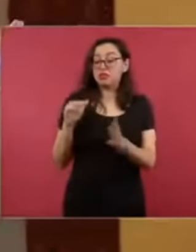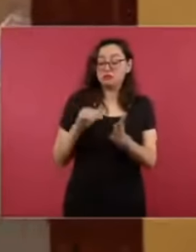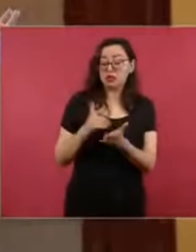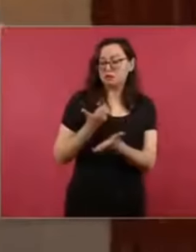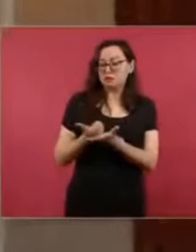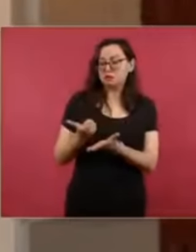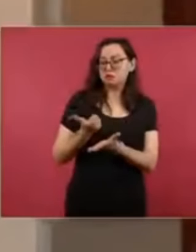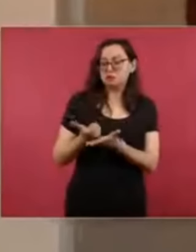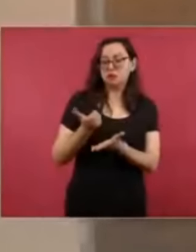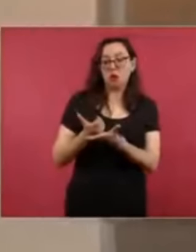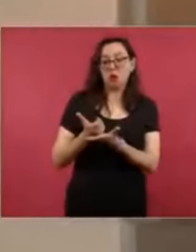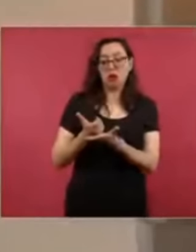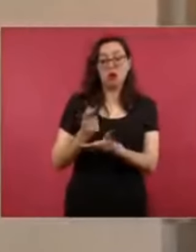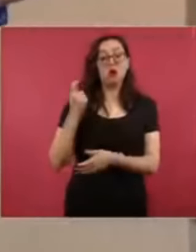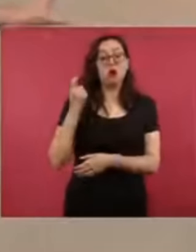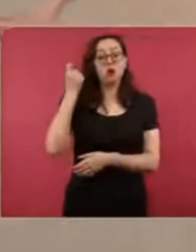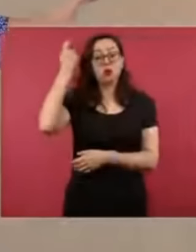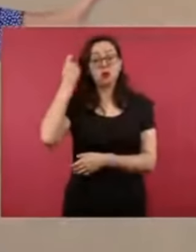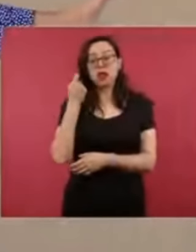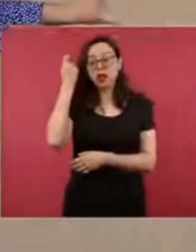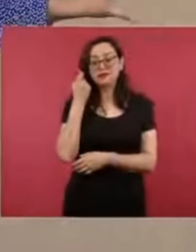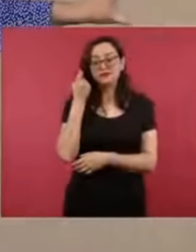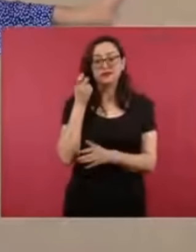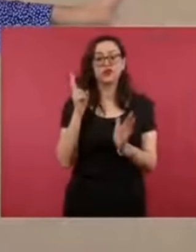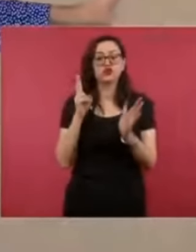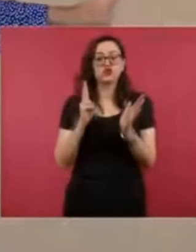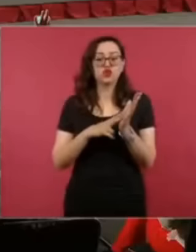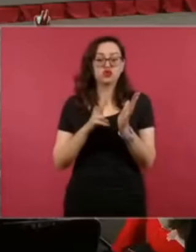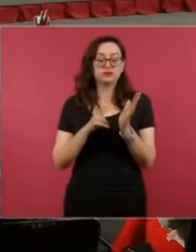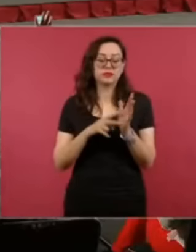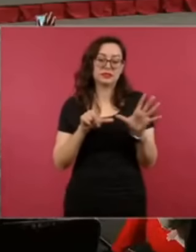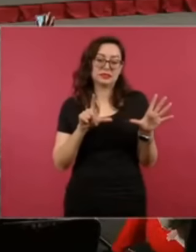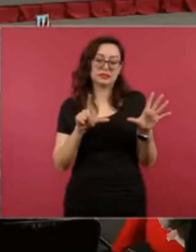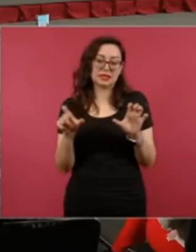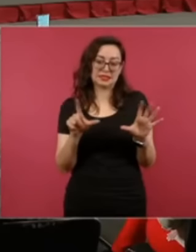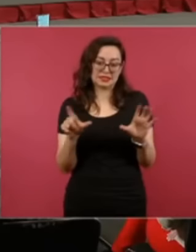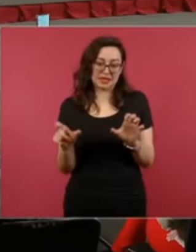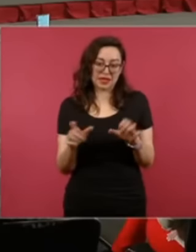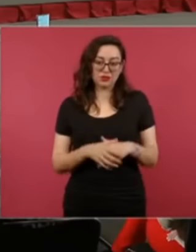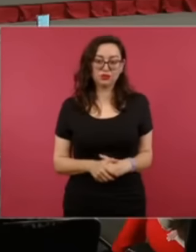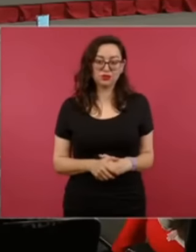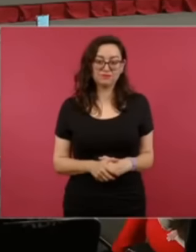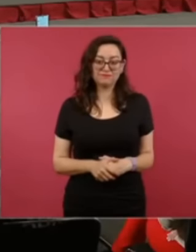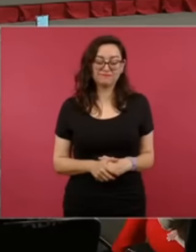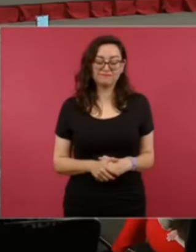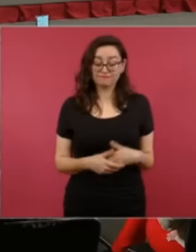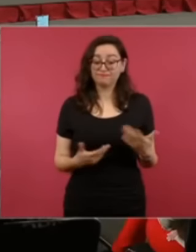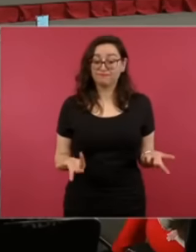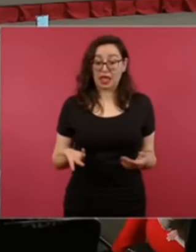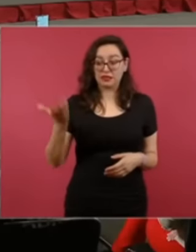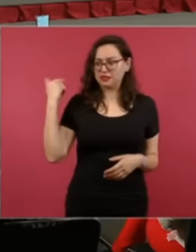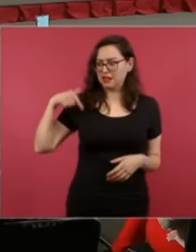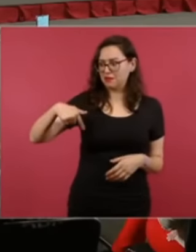Una campaña seguramente orquestada por los bancos, ya que no les gusta que les van a quitar su doñadito. Amigos y